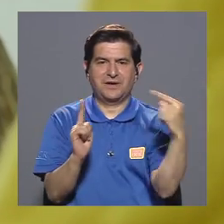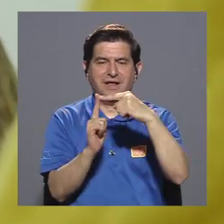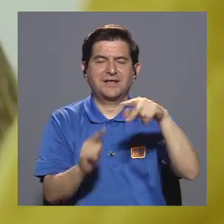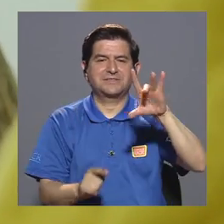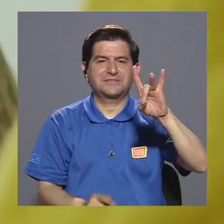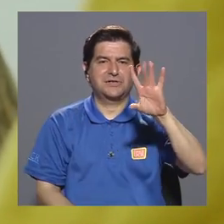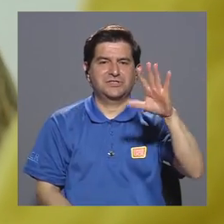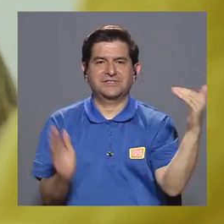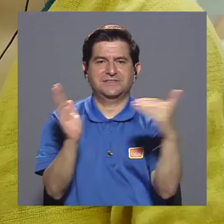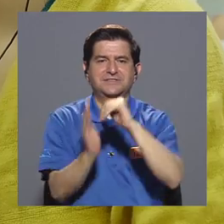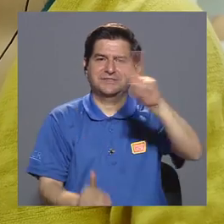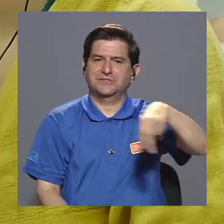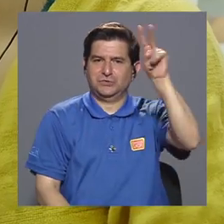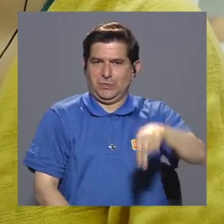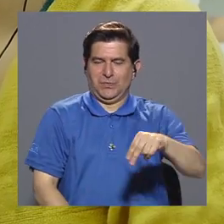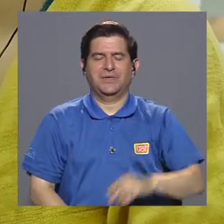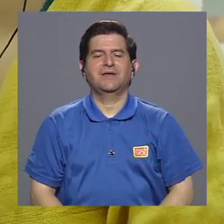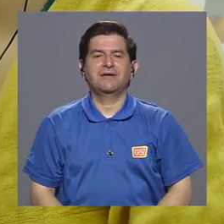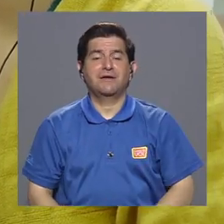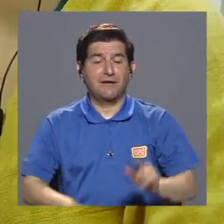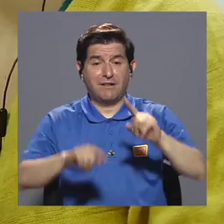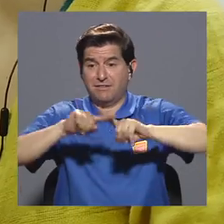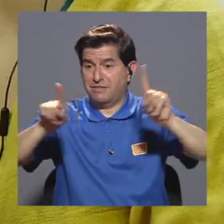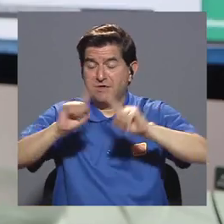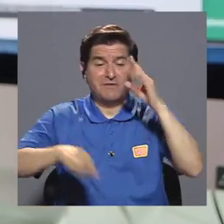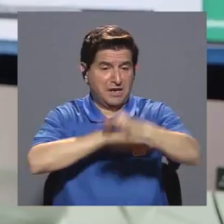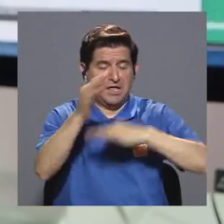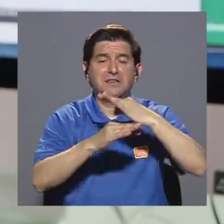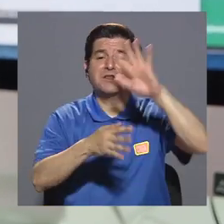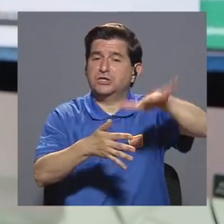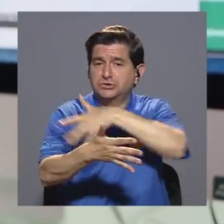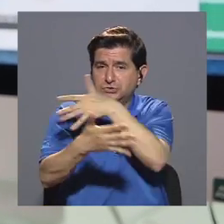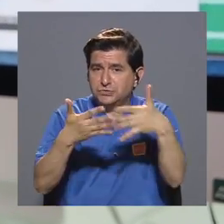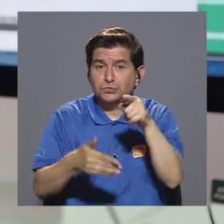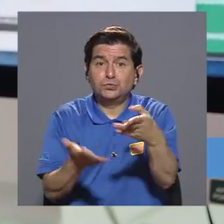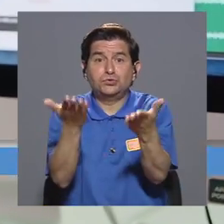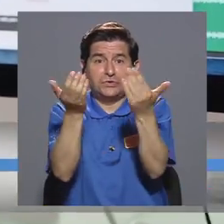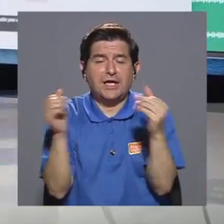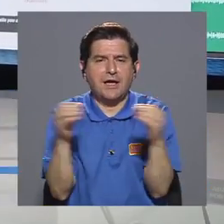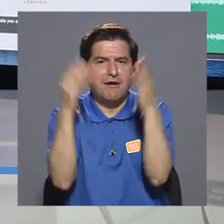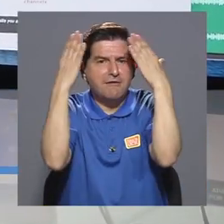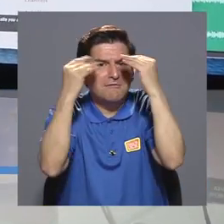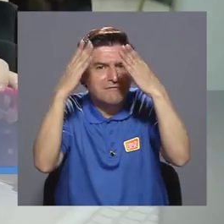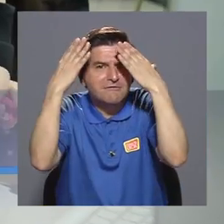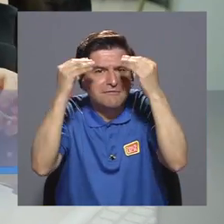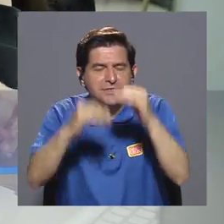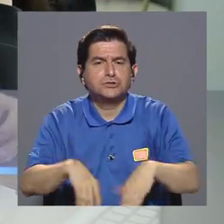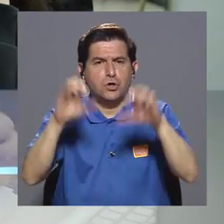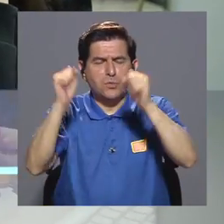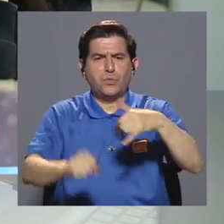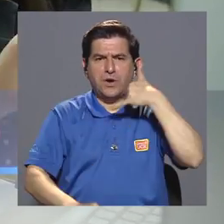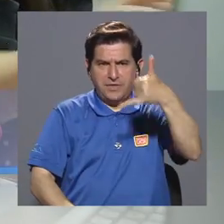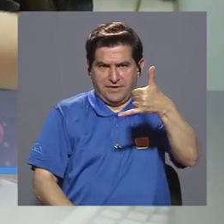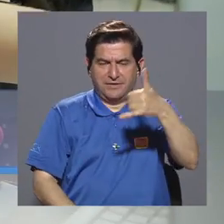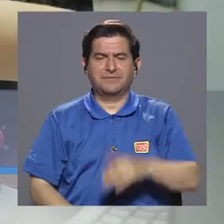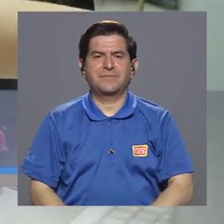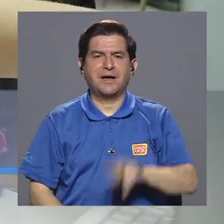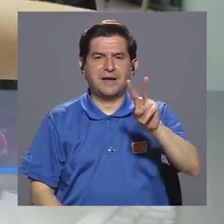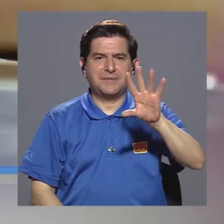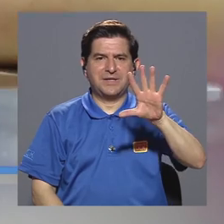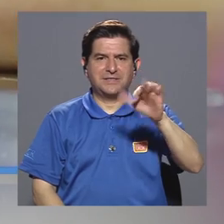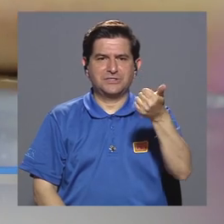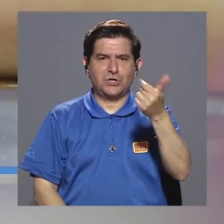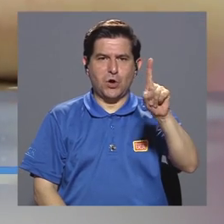,000 hasta los $85,000 colones y hay variedad de horarios. Si usted desea más información, puede llamar al